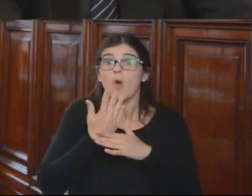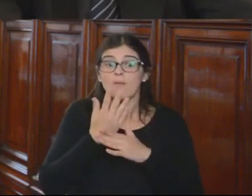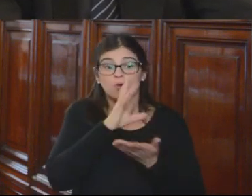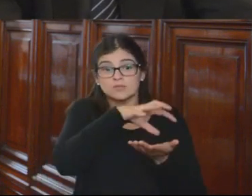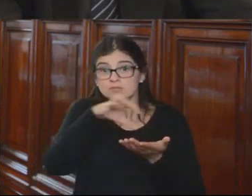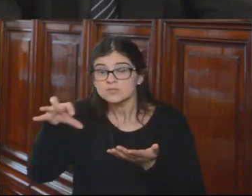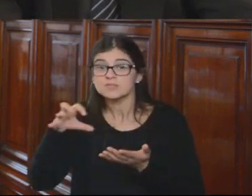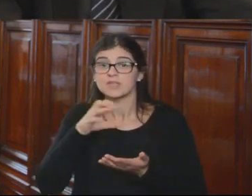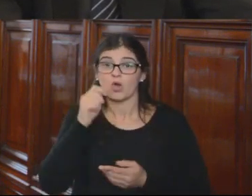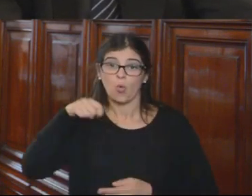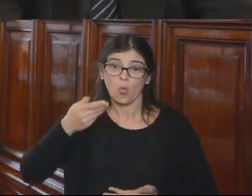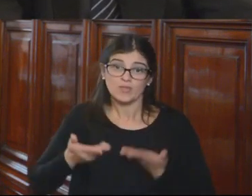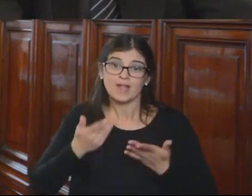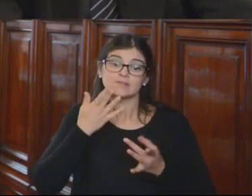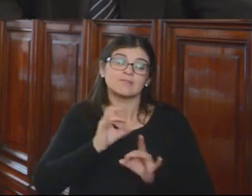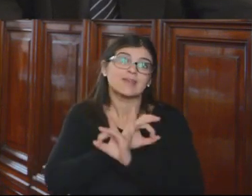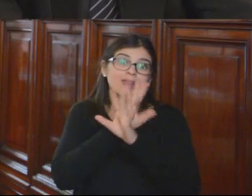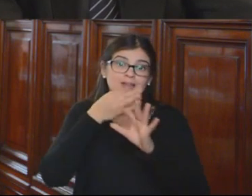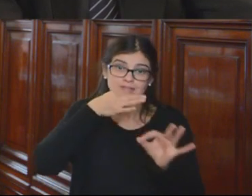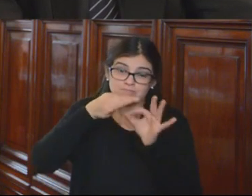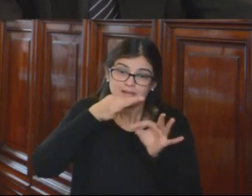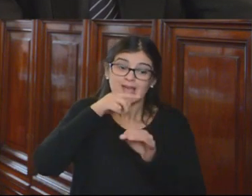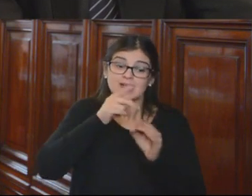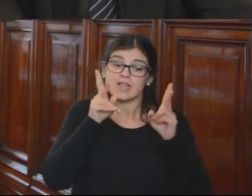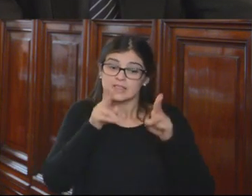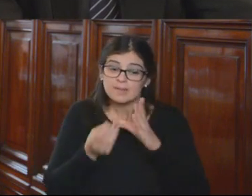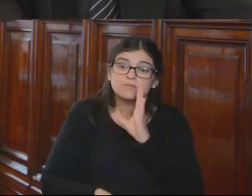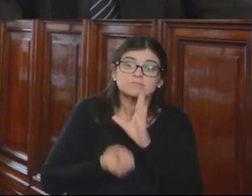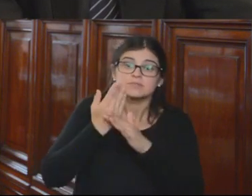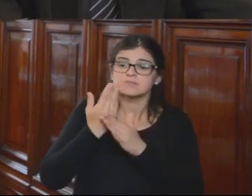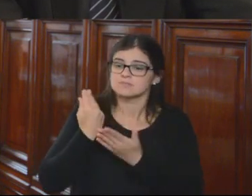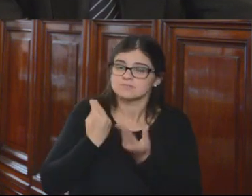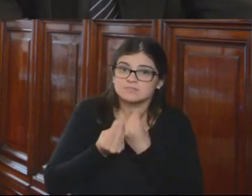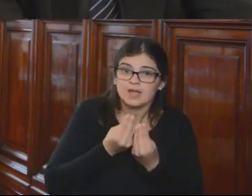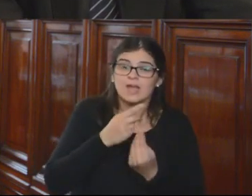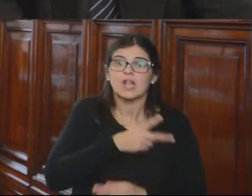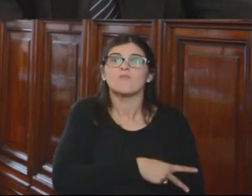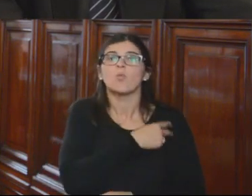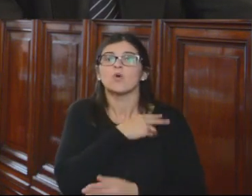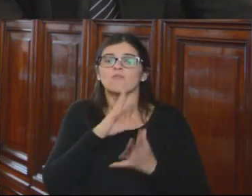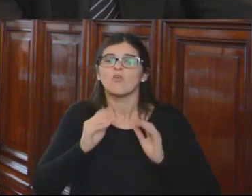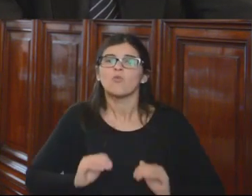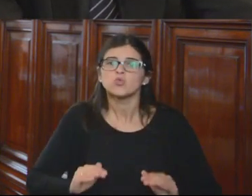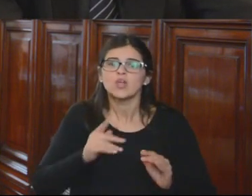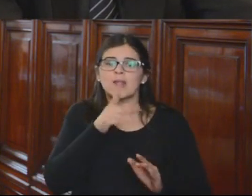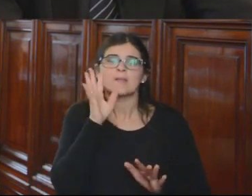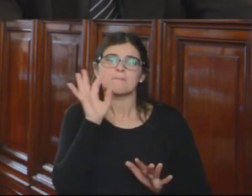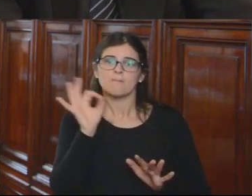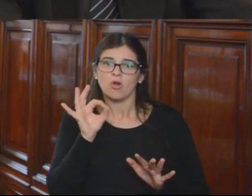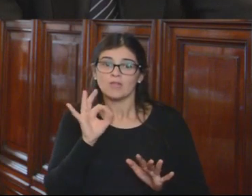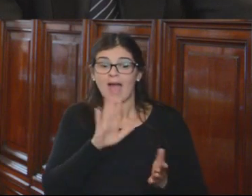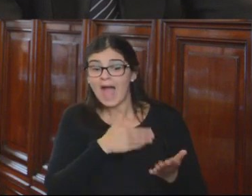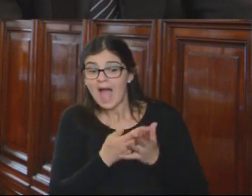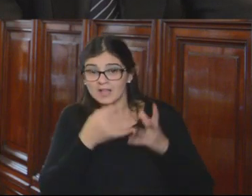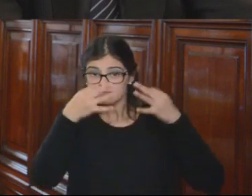órgano judicial, ratifica y aclara que de esta etapa emergen los funcionarios, los cuales tienen la calidad de transitorios hasta la